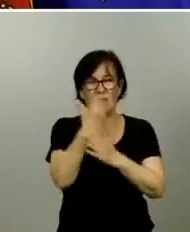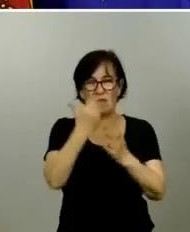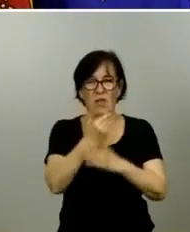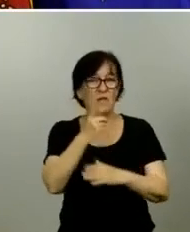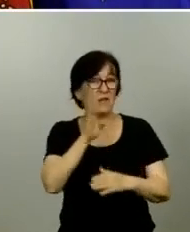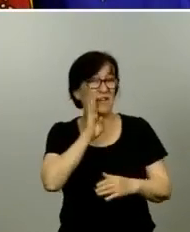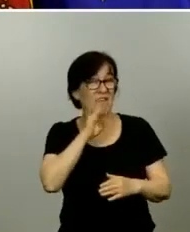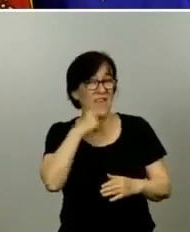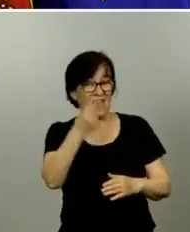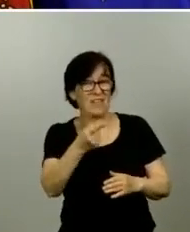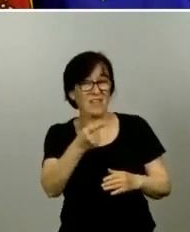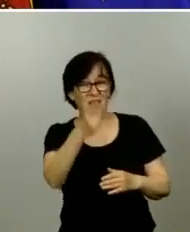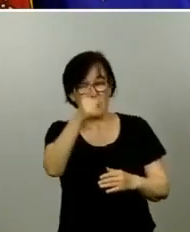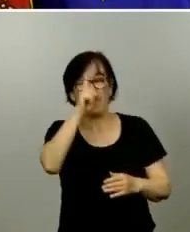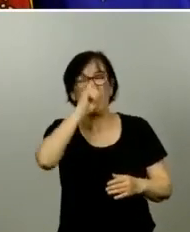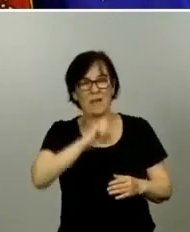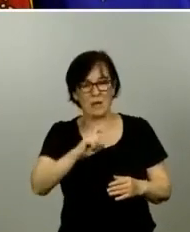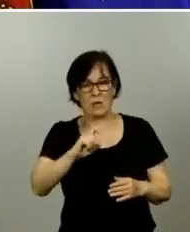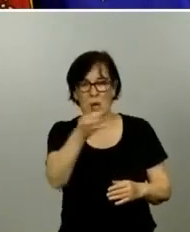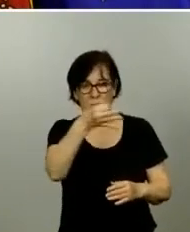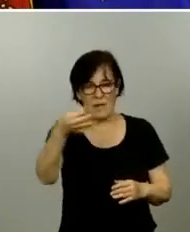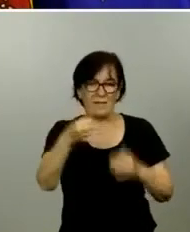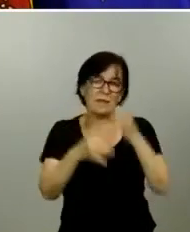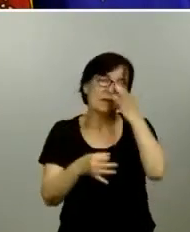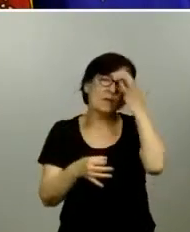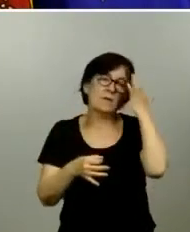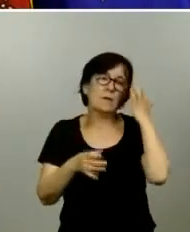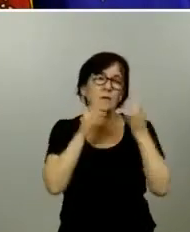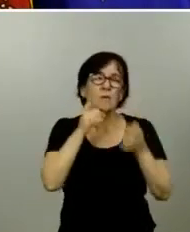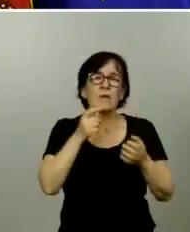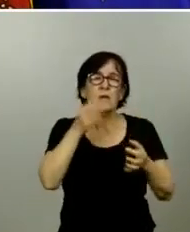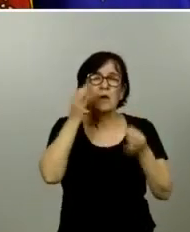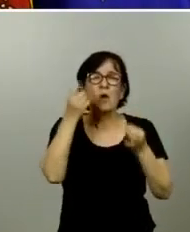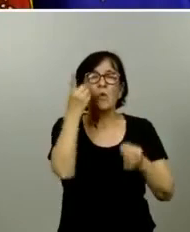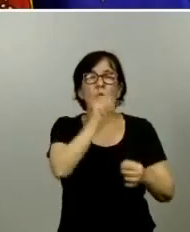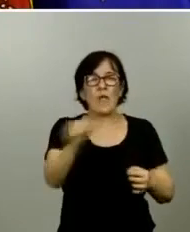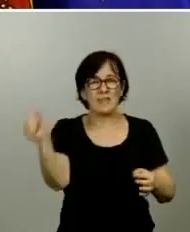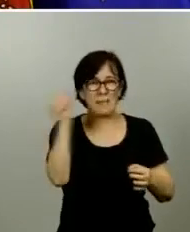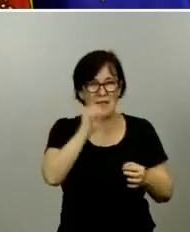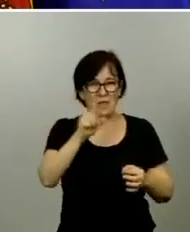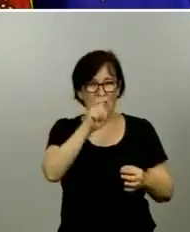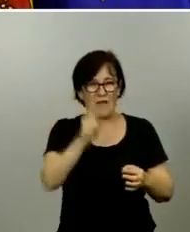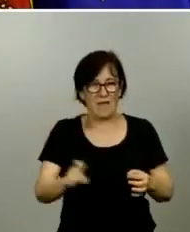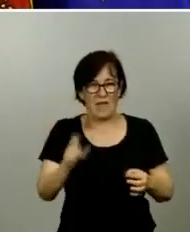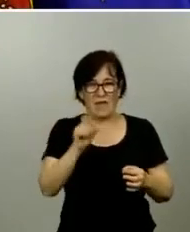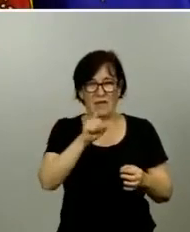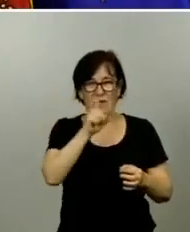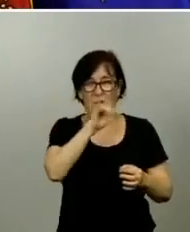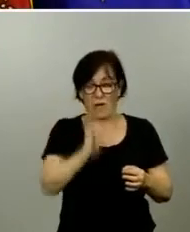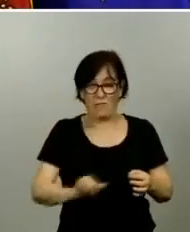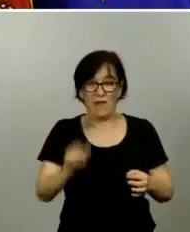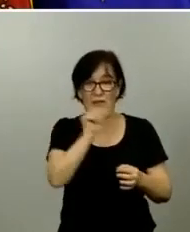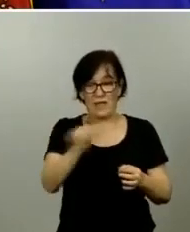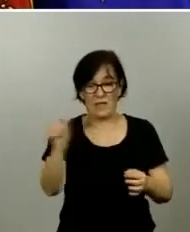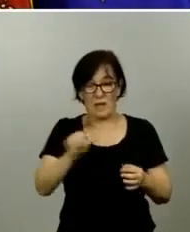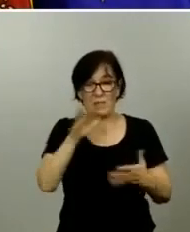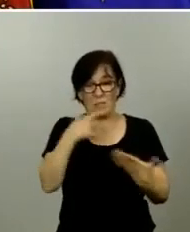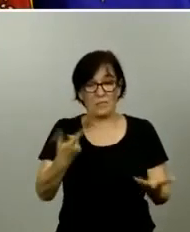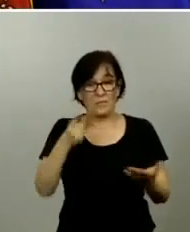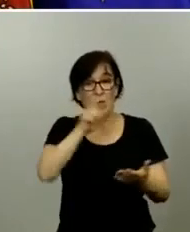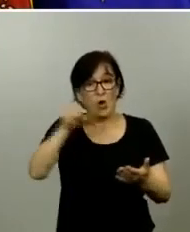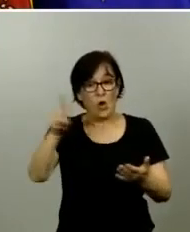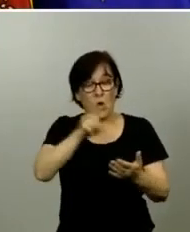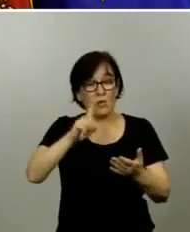ha recordado perfectamente vamos a darlos una vez a la semana porque desde el día 11 que se modificó la estrategia de vigilancia